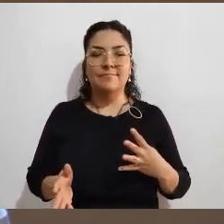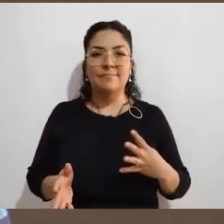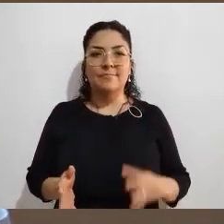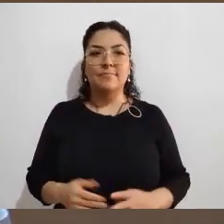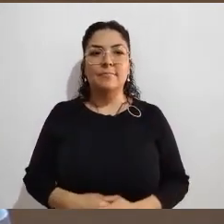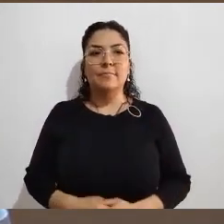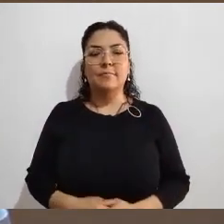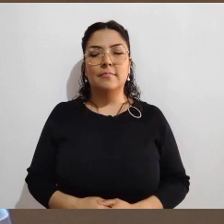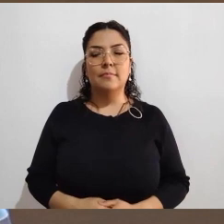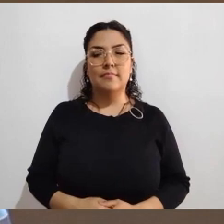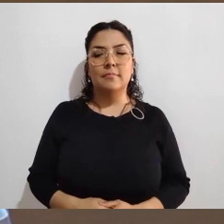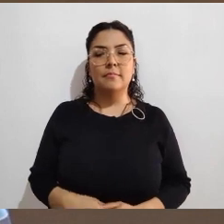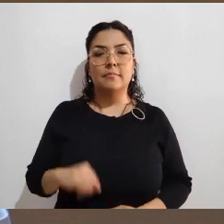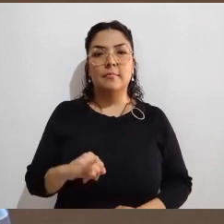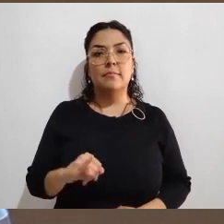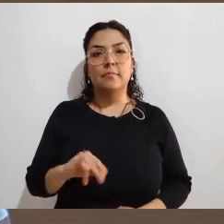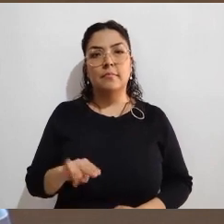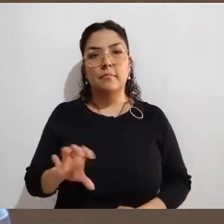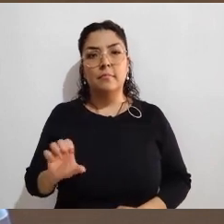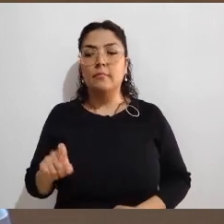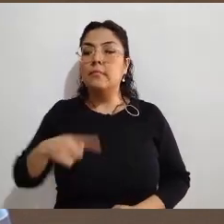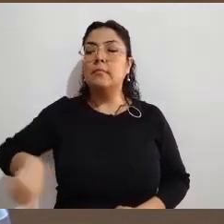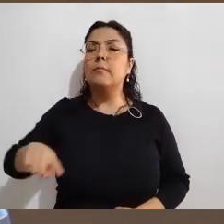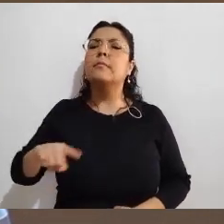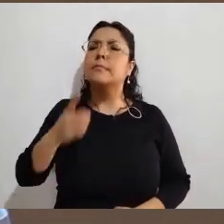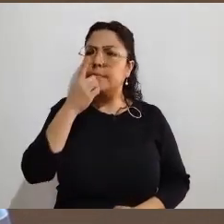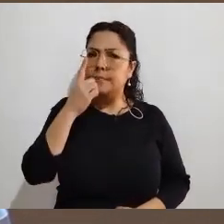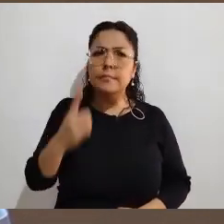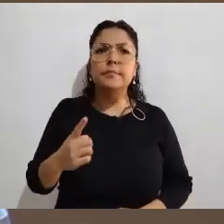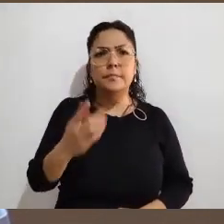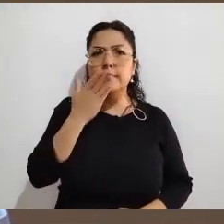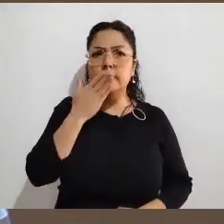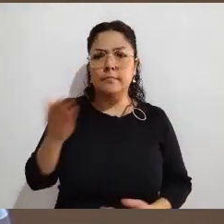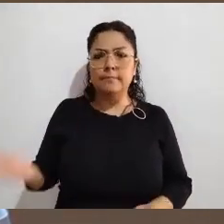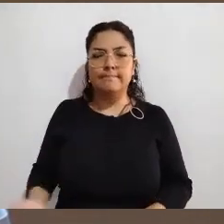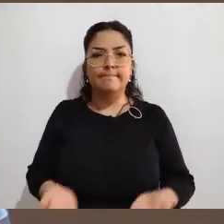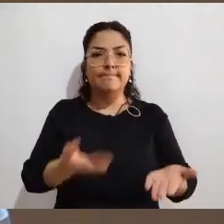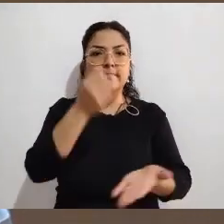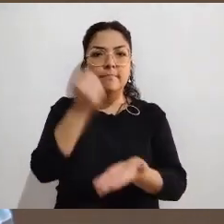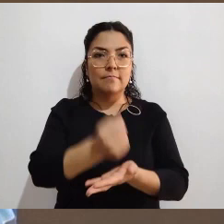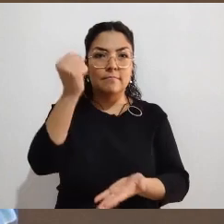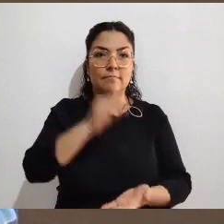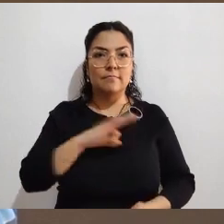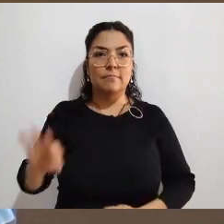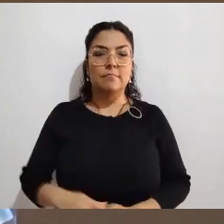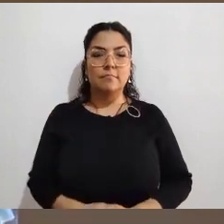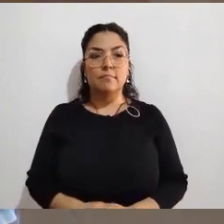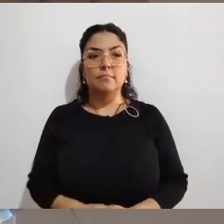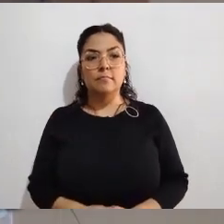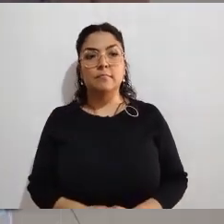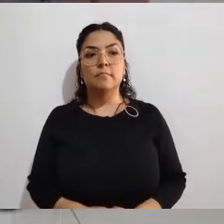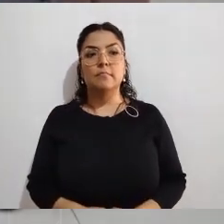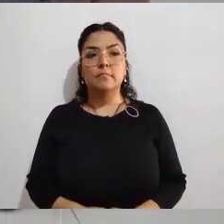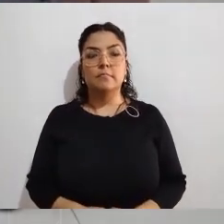sesión a través de su consejo local emitirá la acreditación correspondiente y con mucho gusto nosotros se las haremos llegar.